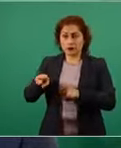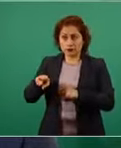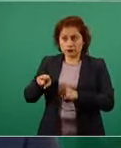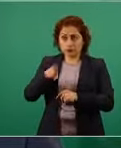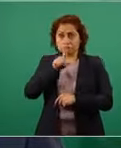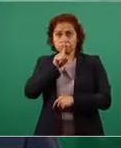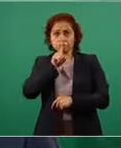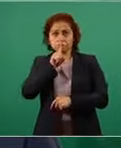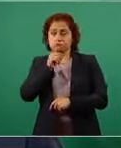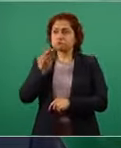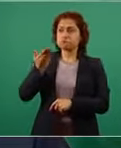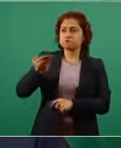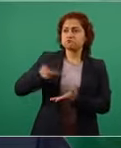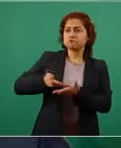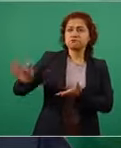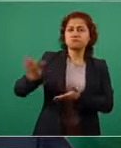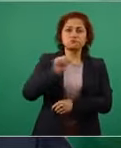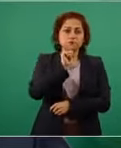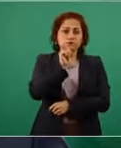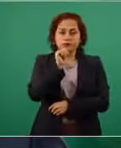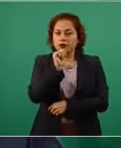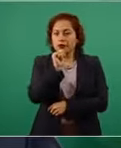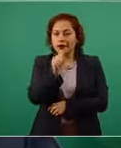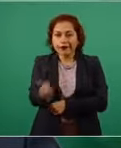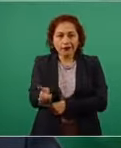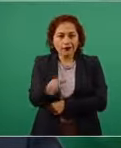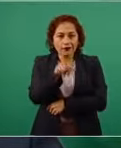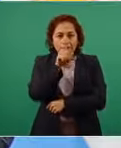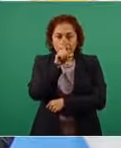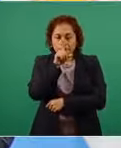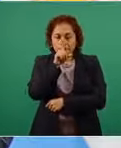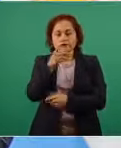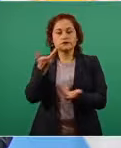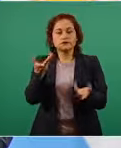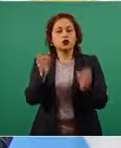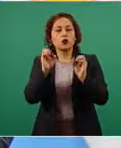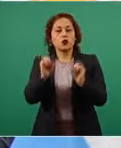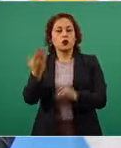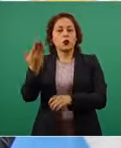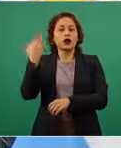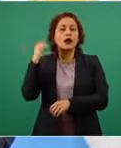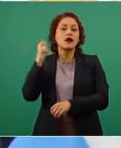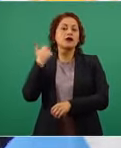y cuando en el gobierno anterior